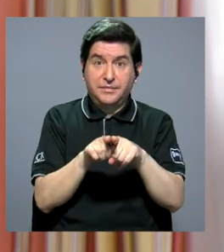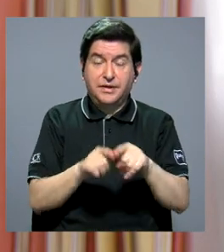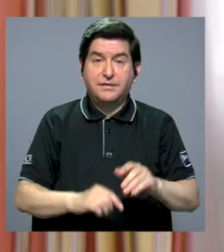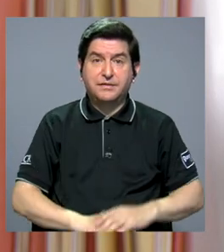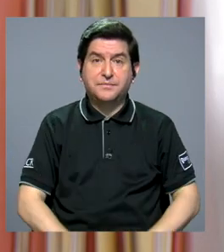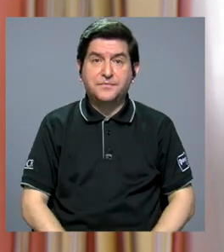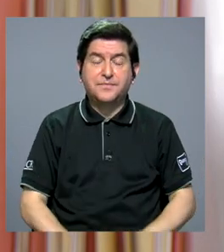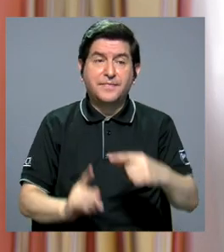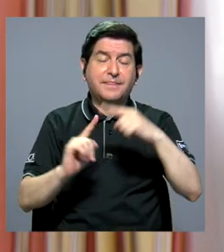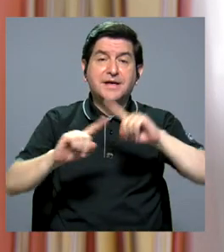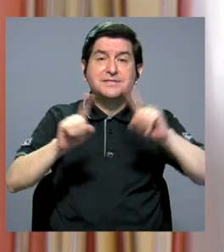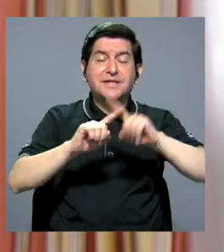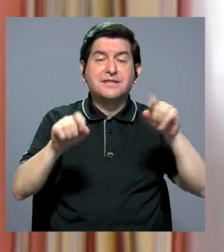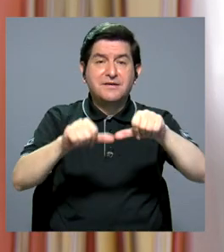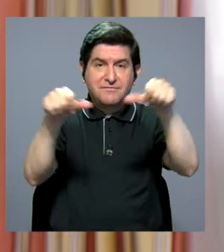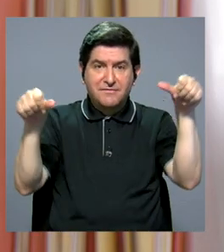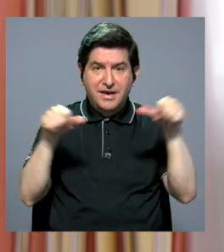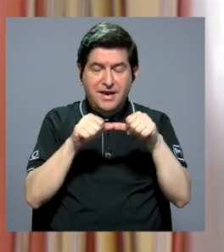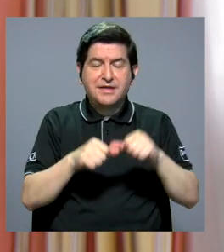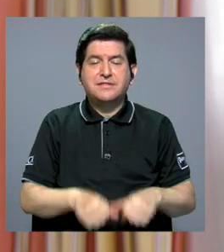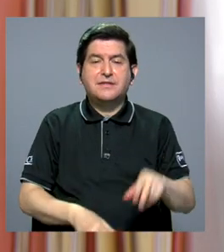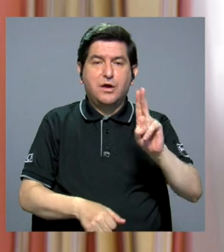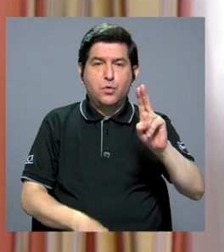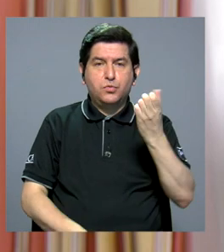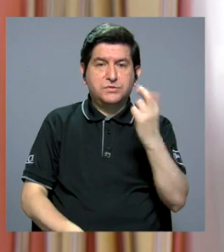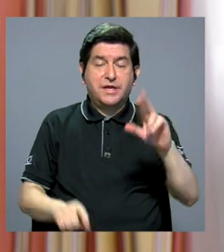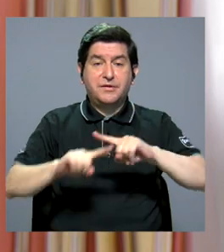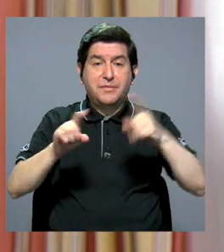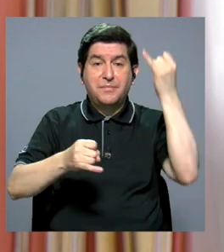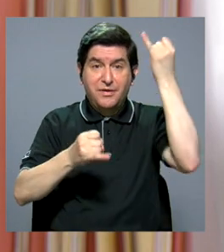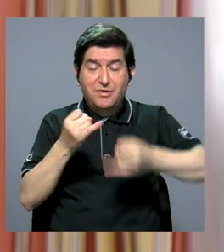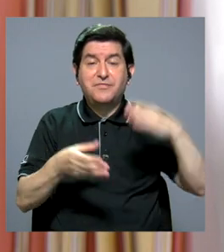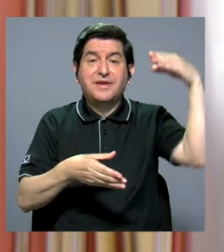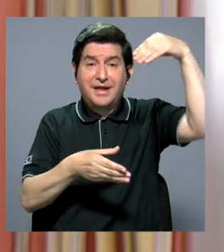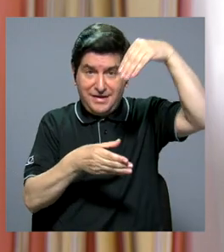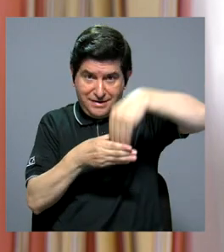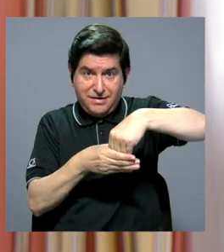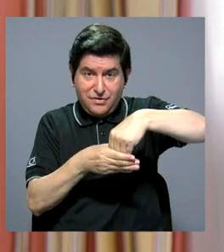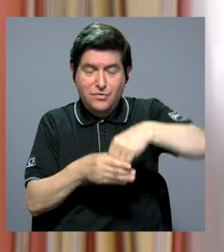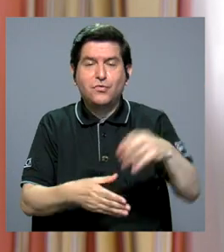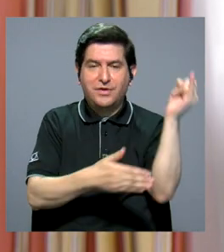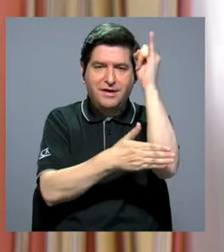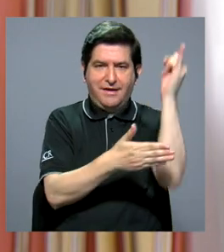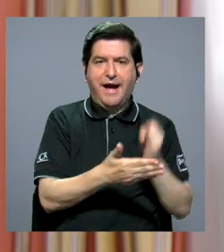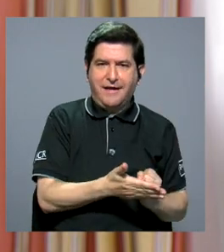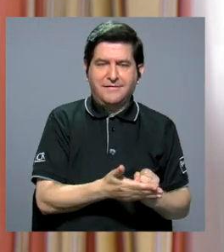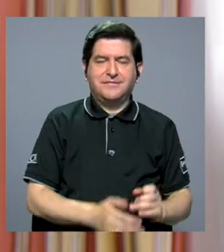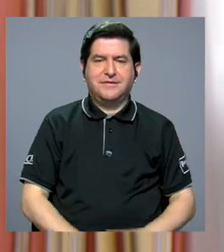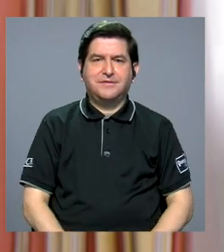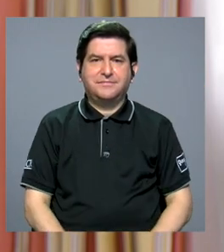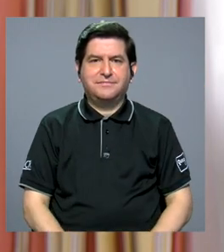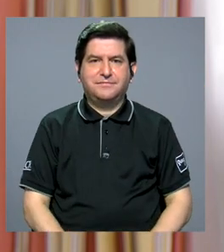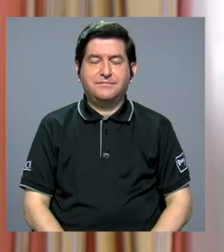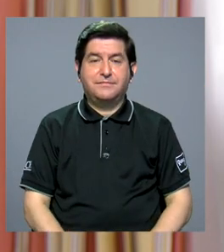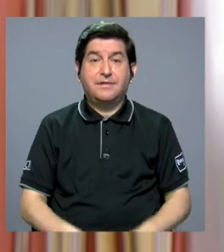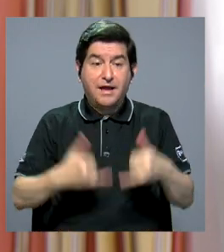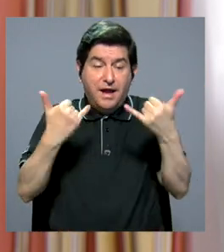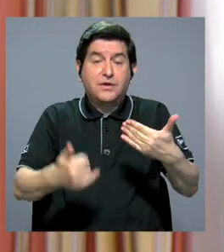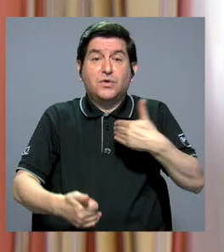incluso desde otras disciplinas de la Universidad de Costa Rica pero que finalmente iban a implicar al arte. Estoy hablando, tenemos